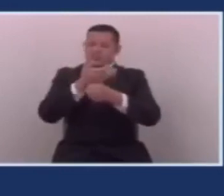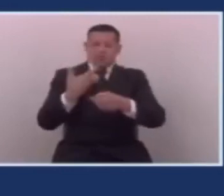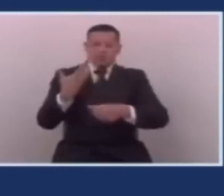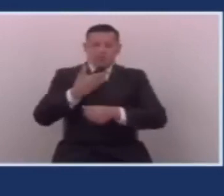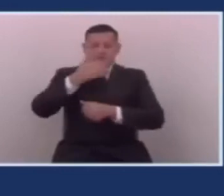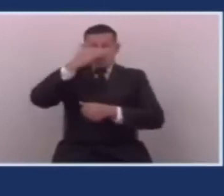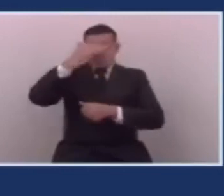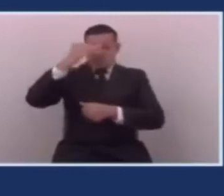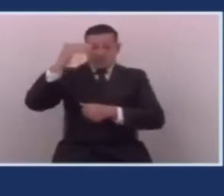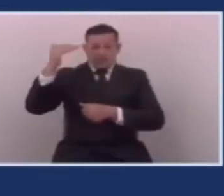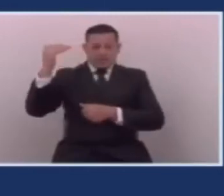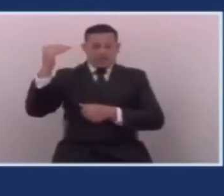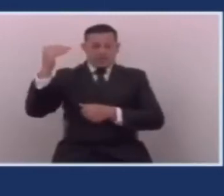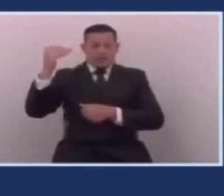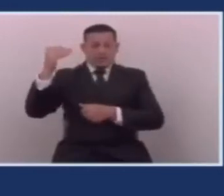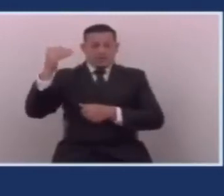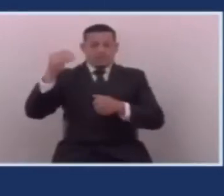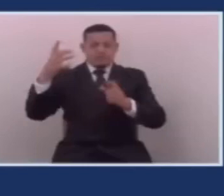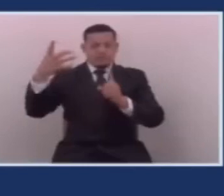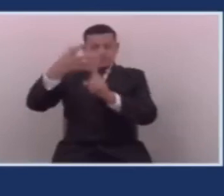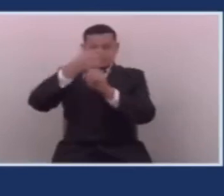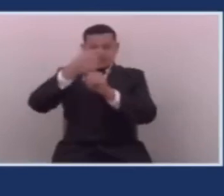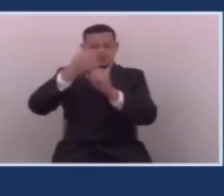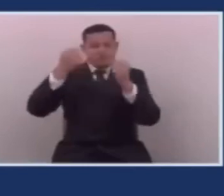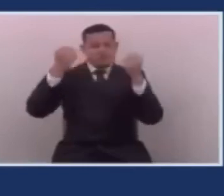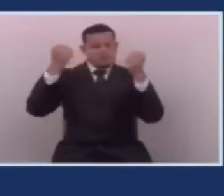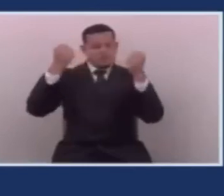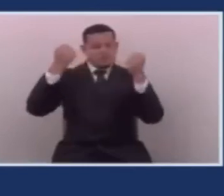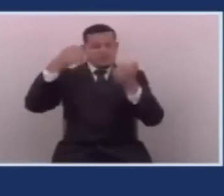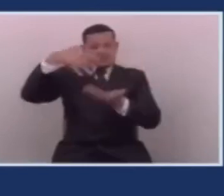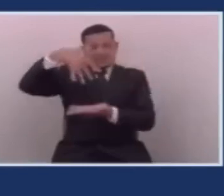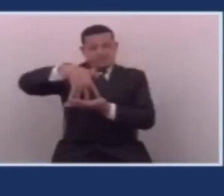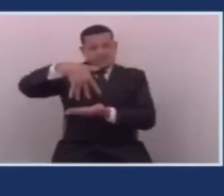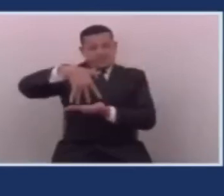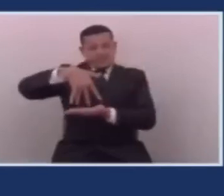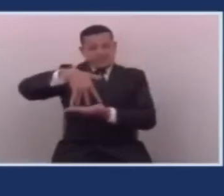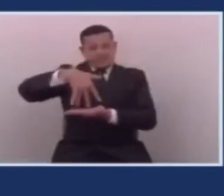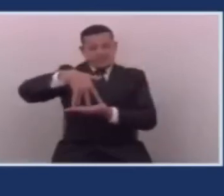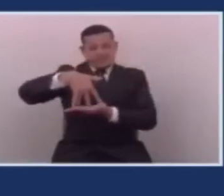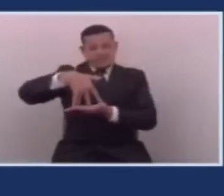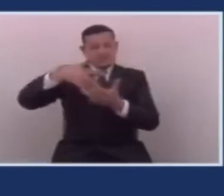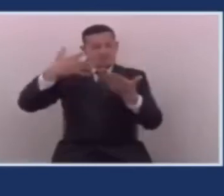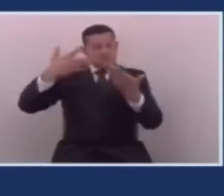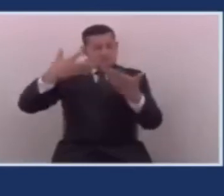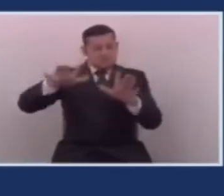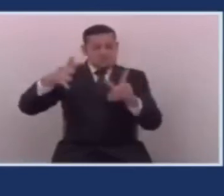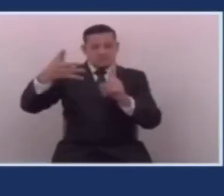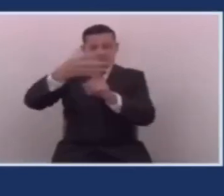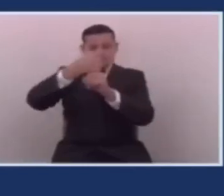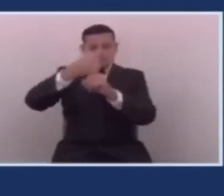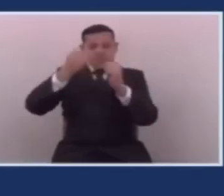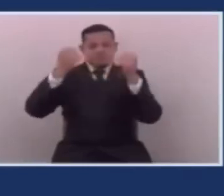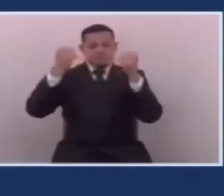país va a ganar. Que nuestra población es la que va a ganar.